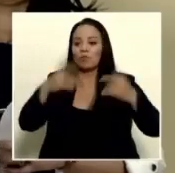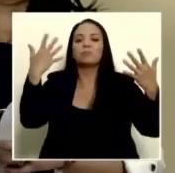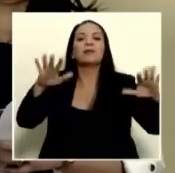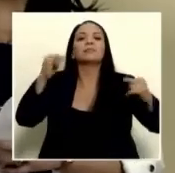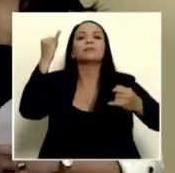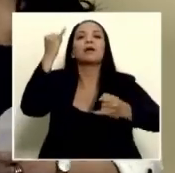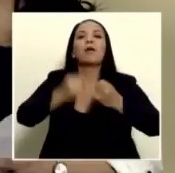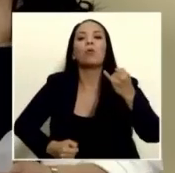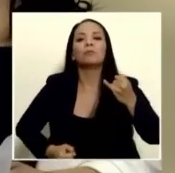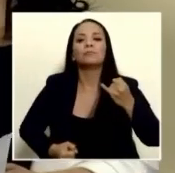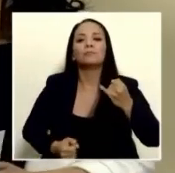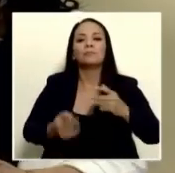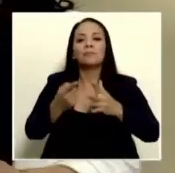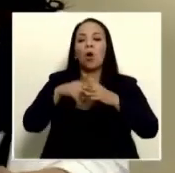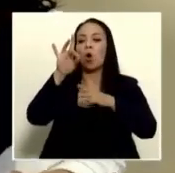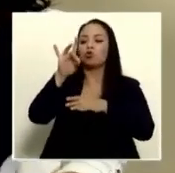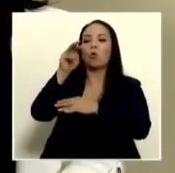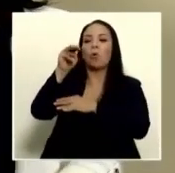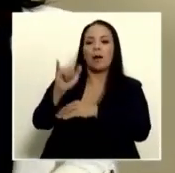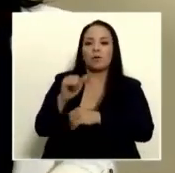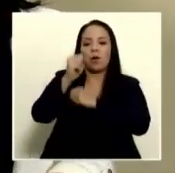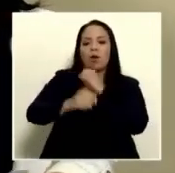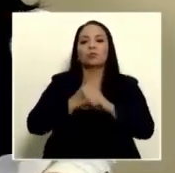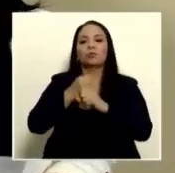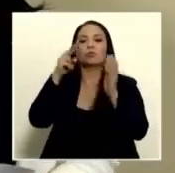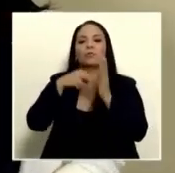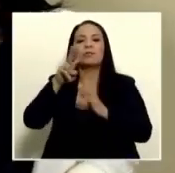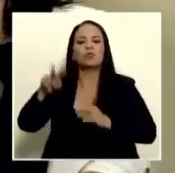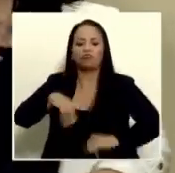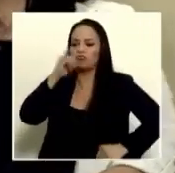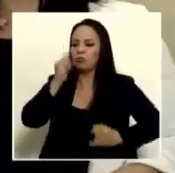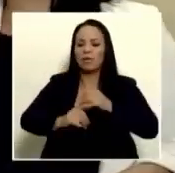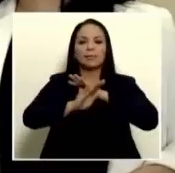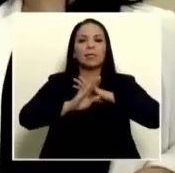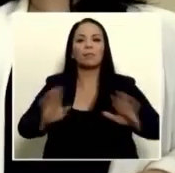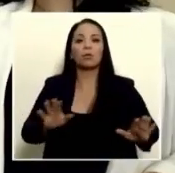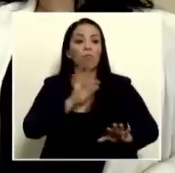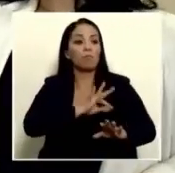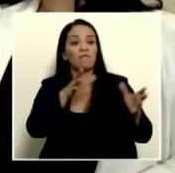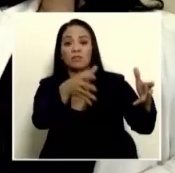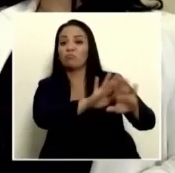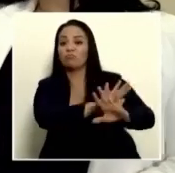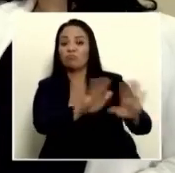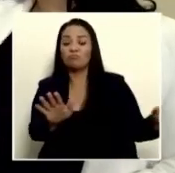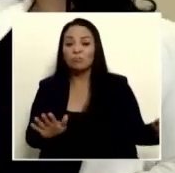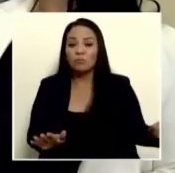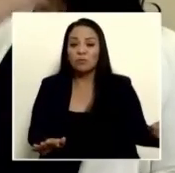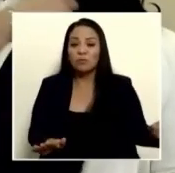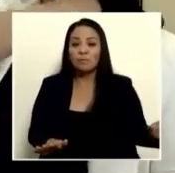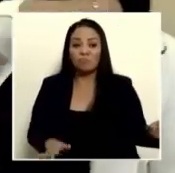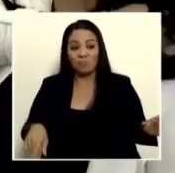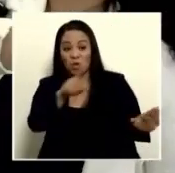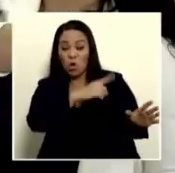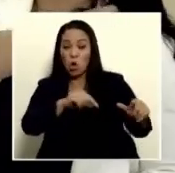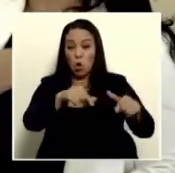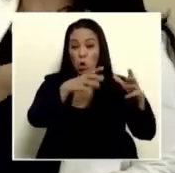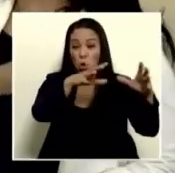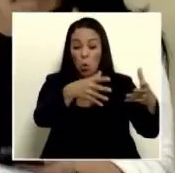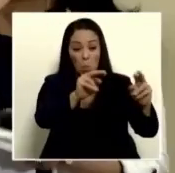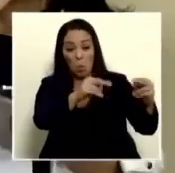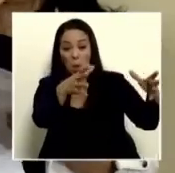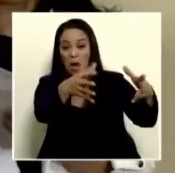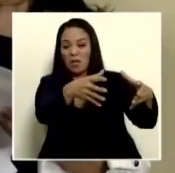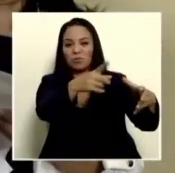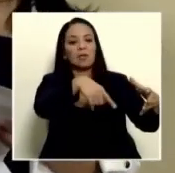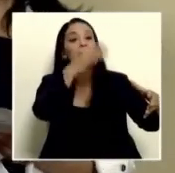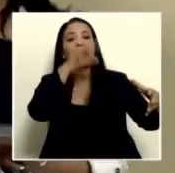desde el 8 de mayo del año 2022. Los integrantes de ese grupo se creen una